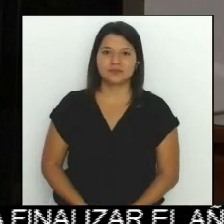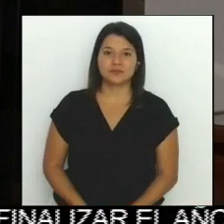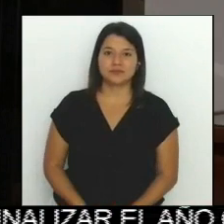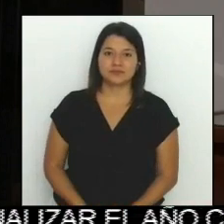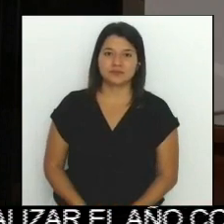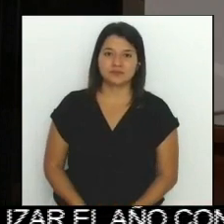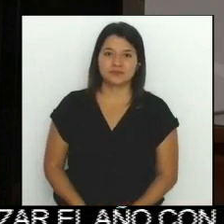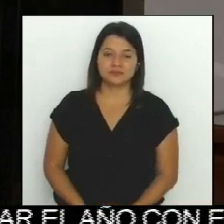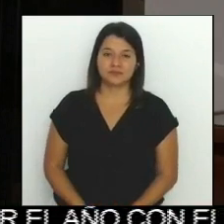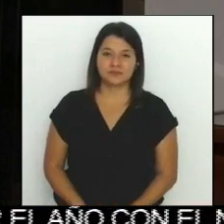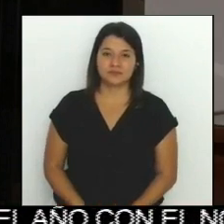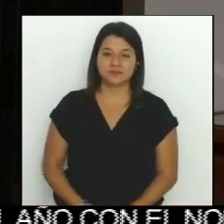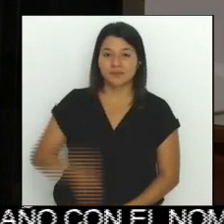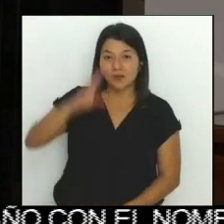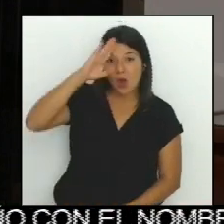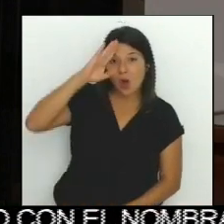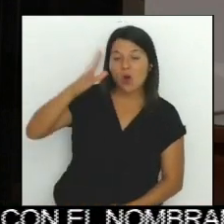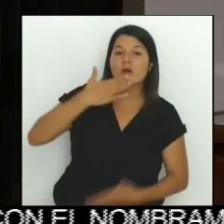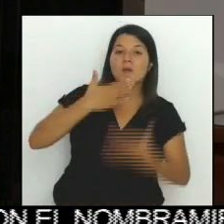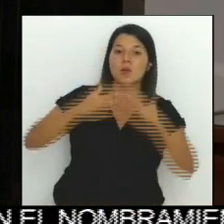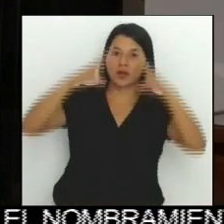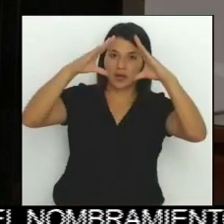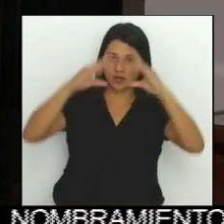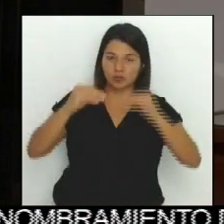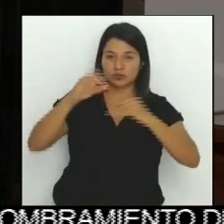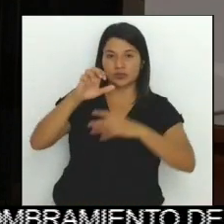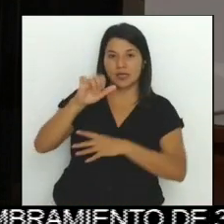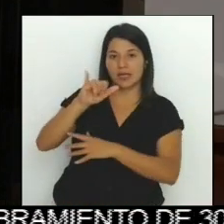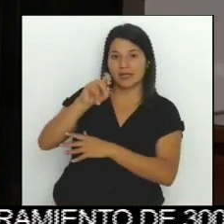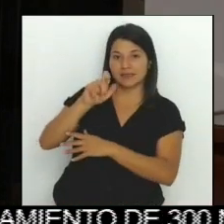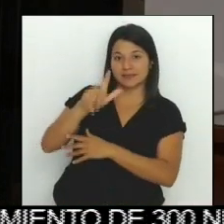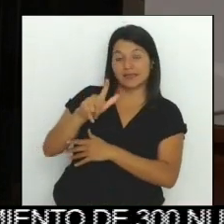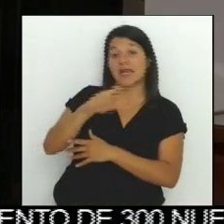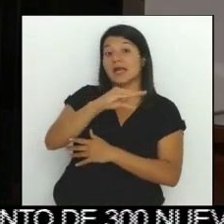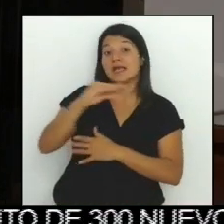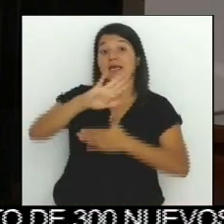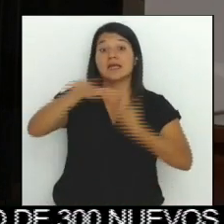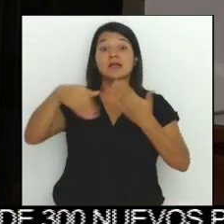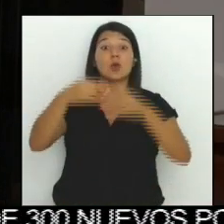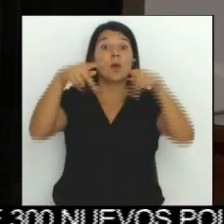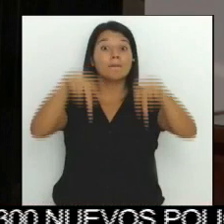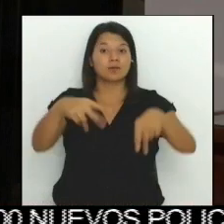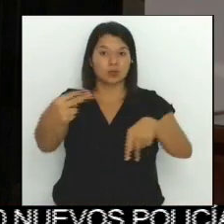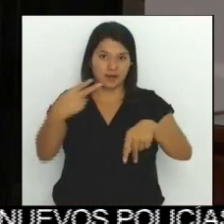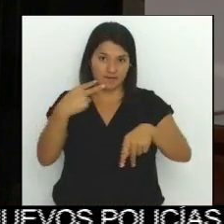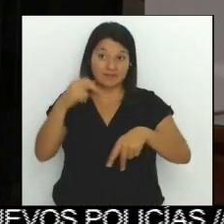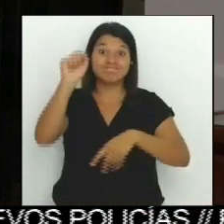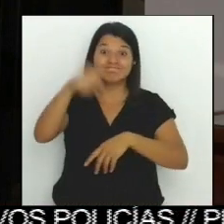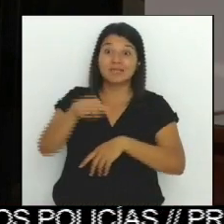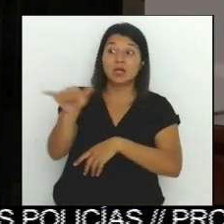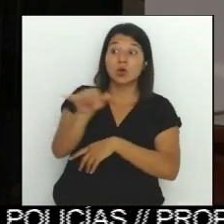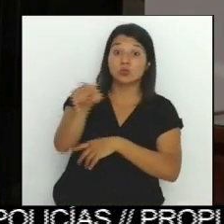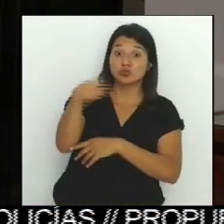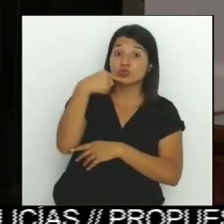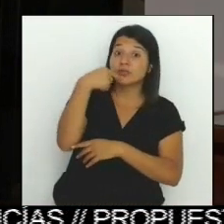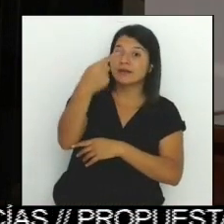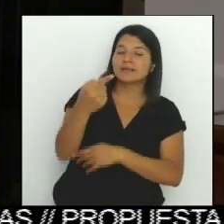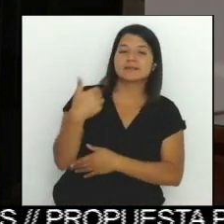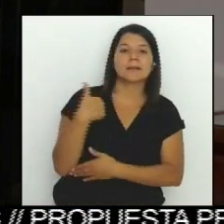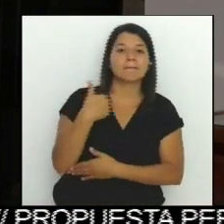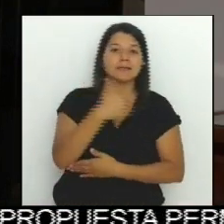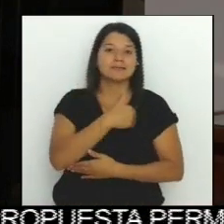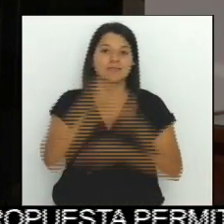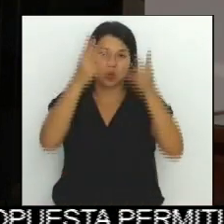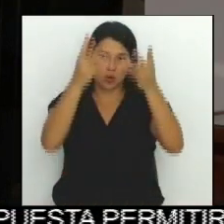Hola, tal? Muy buenas noches, Eisel. a quienes nos sintonizan, tal y como usted lo comenta, el Ministerio de Hacienda realizó este